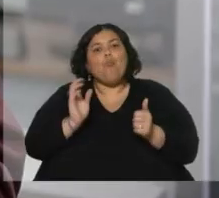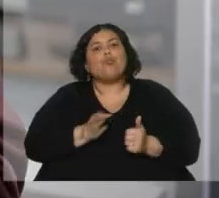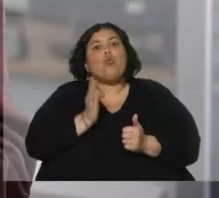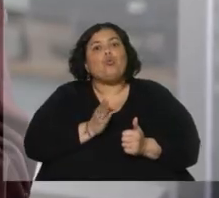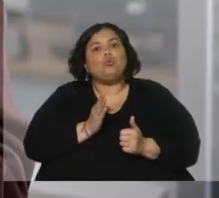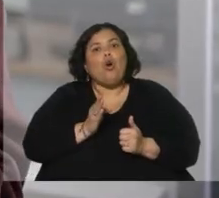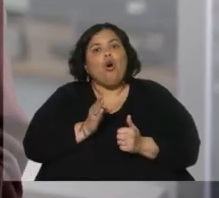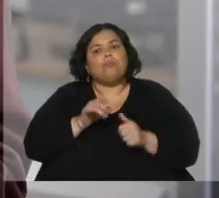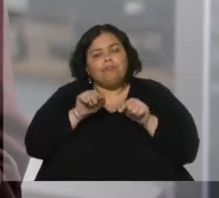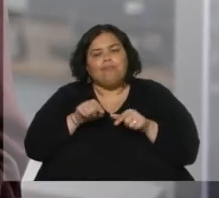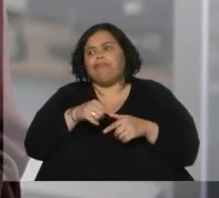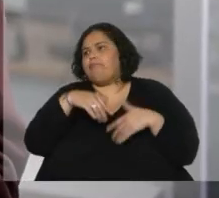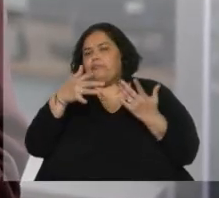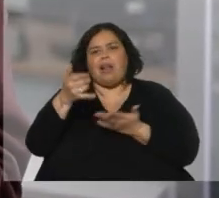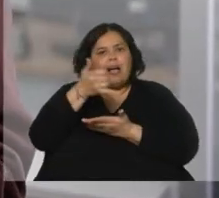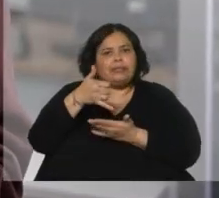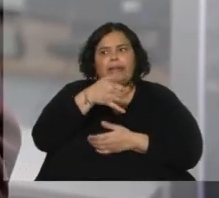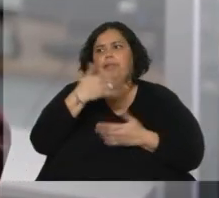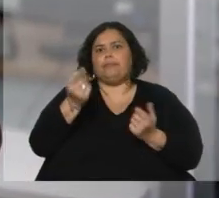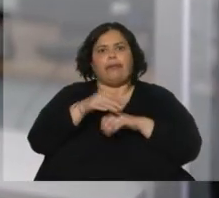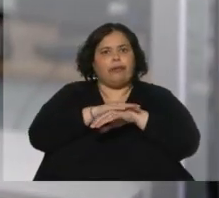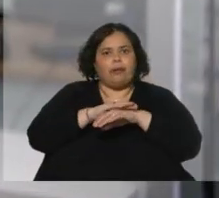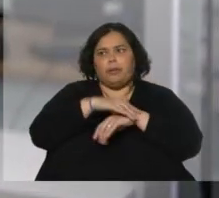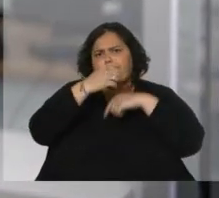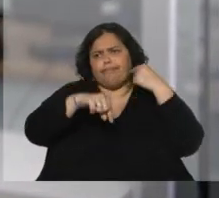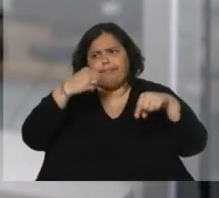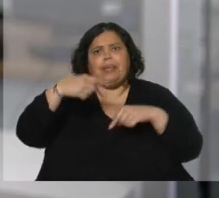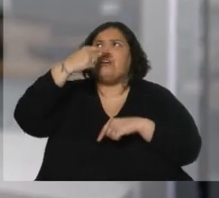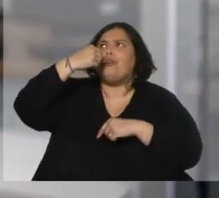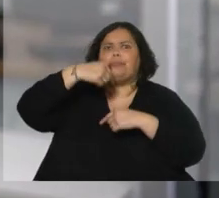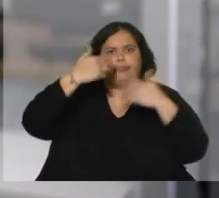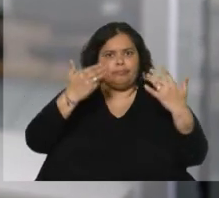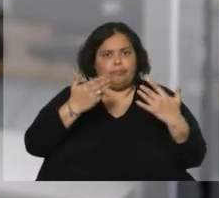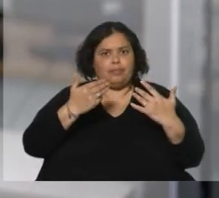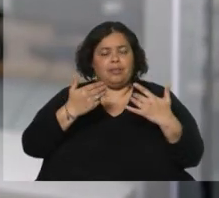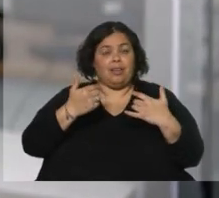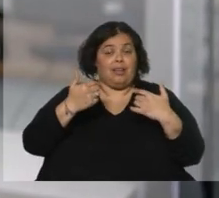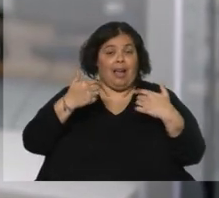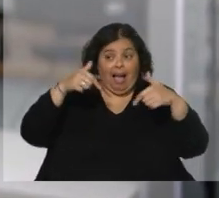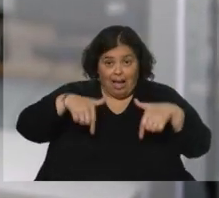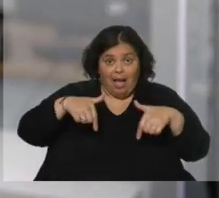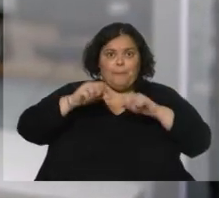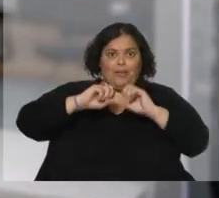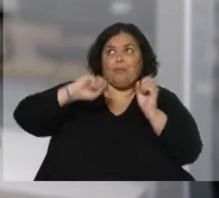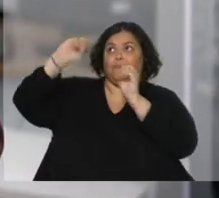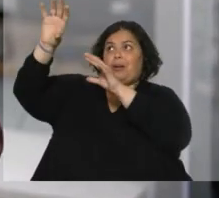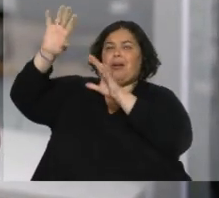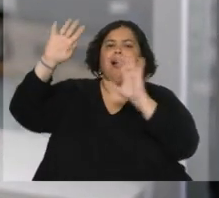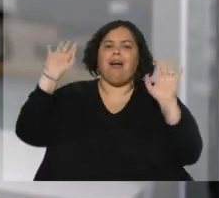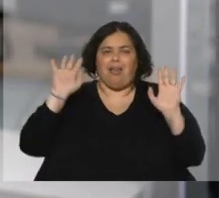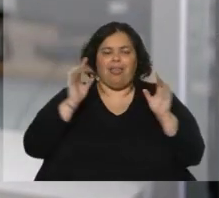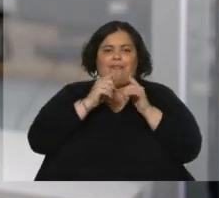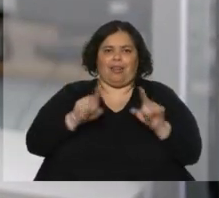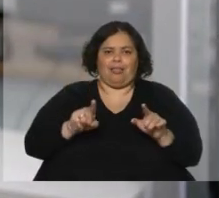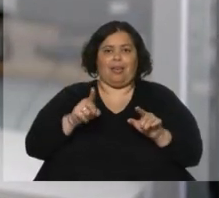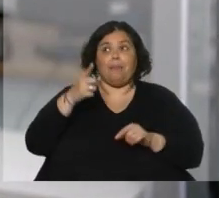podríamos evitar partes de la cadena que le tenemos que dar a otros jugadores en Europa. Porque sí o sí, ellos son